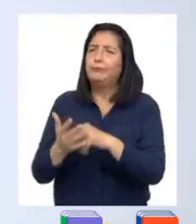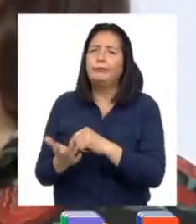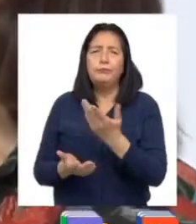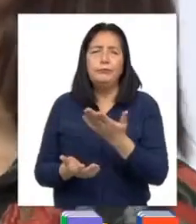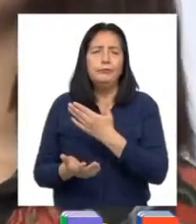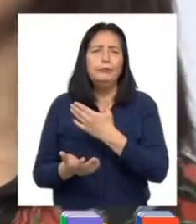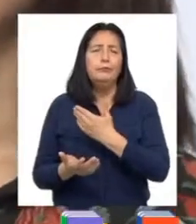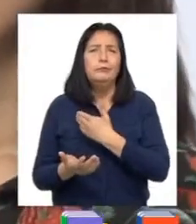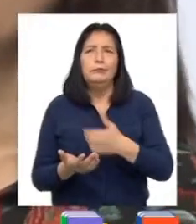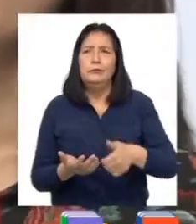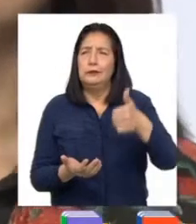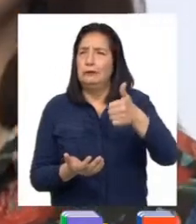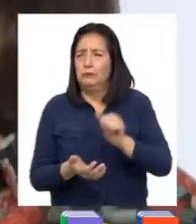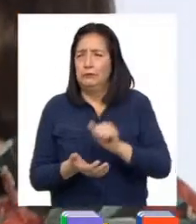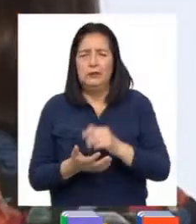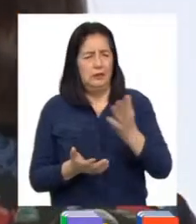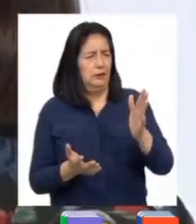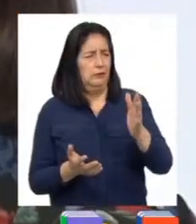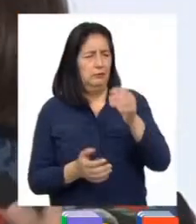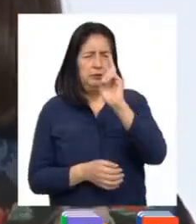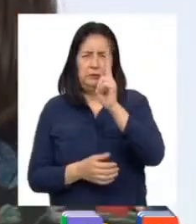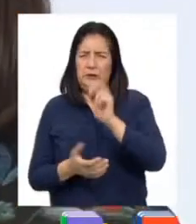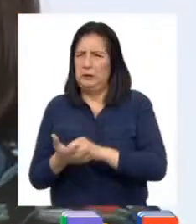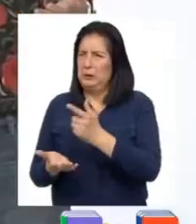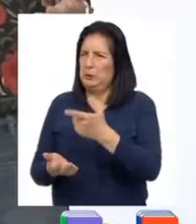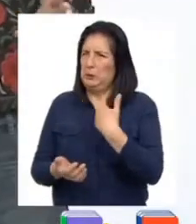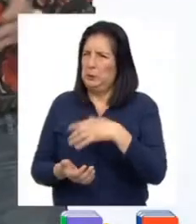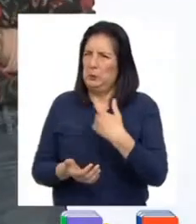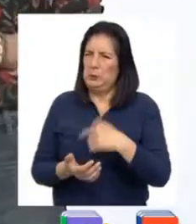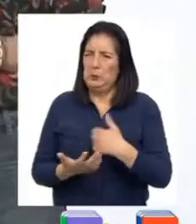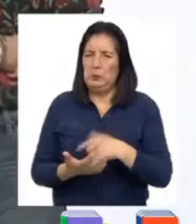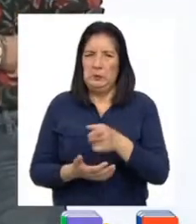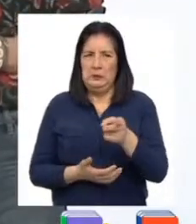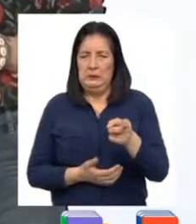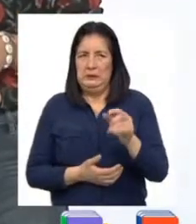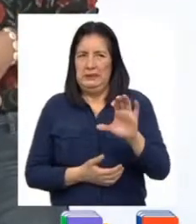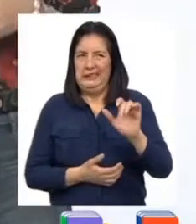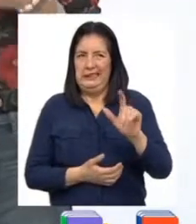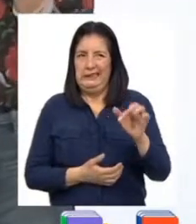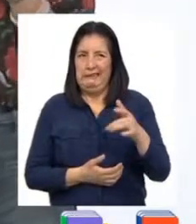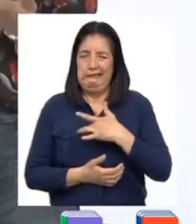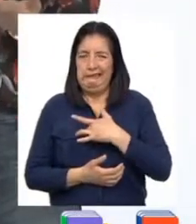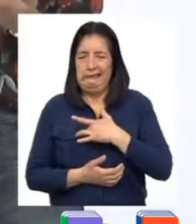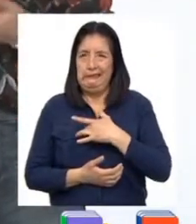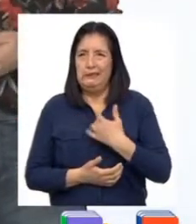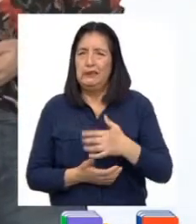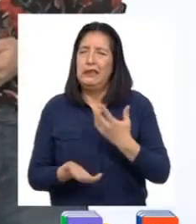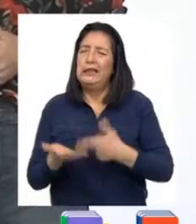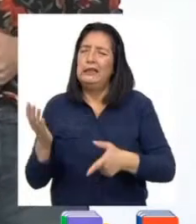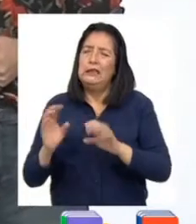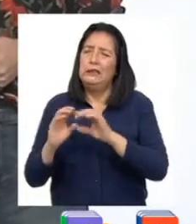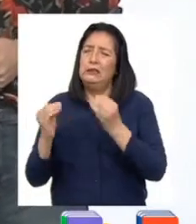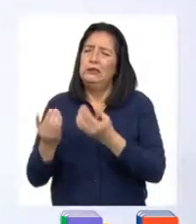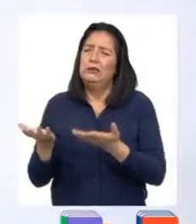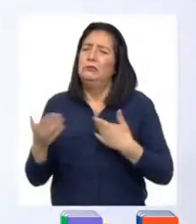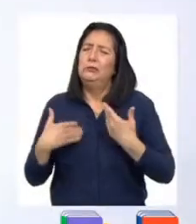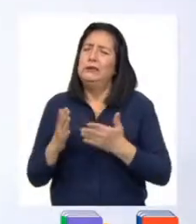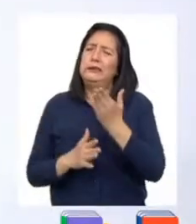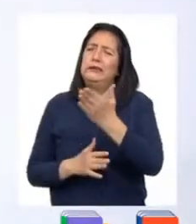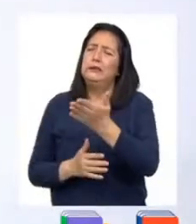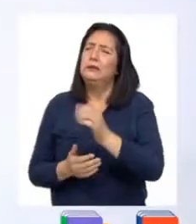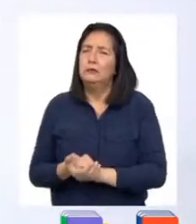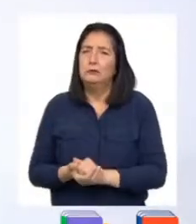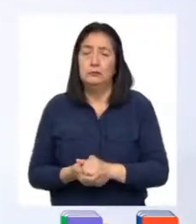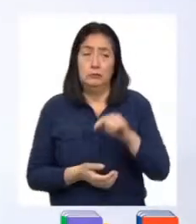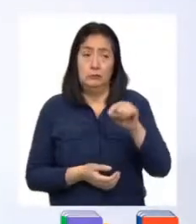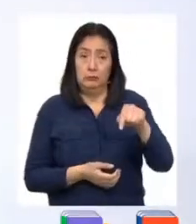Profesora, pero ante una situación tan delicada como la que atravesó Clara, ¿a qué institución se puede recurrir? En